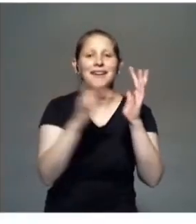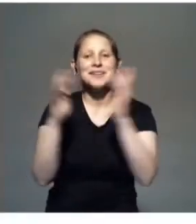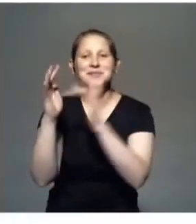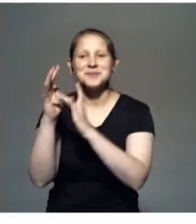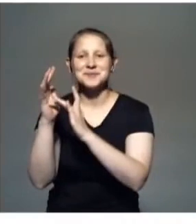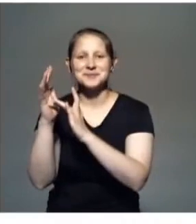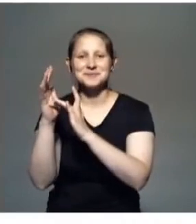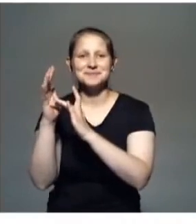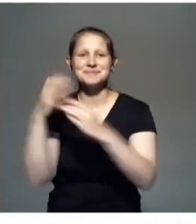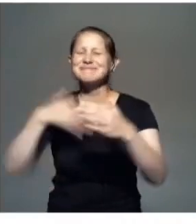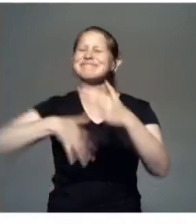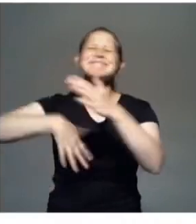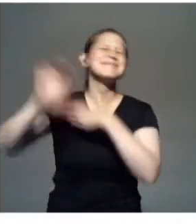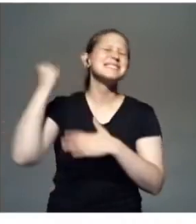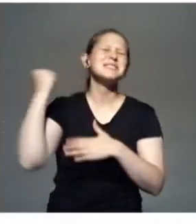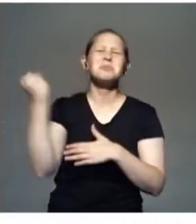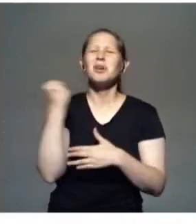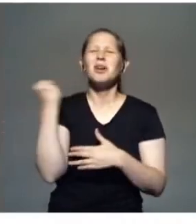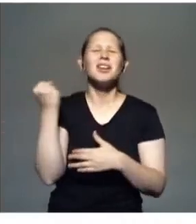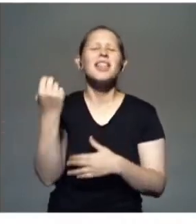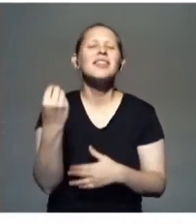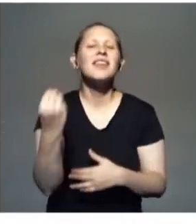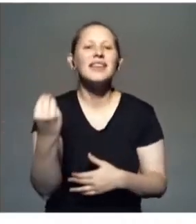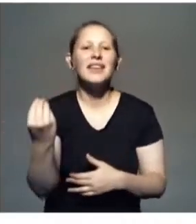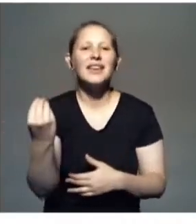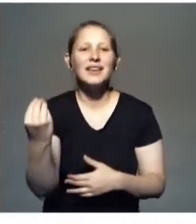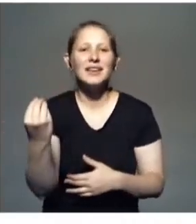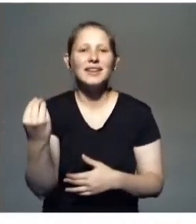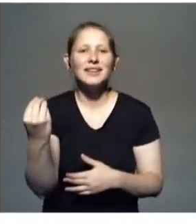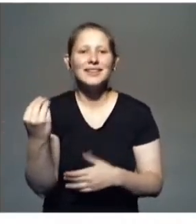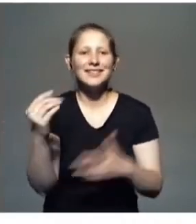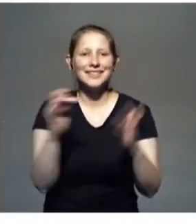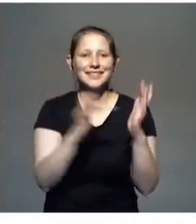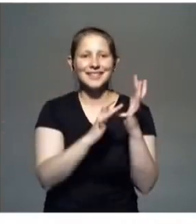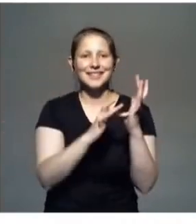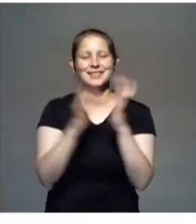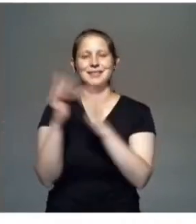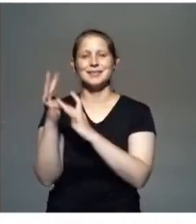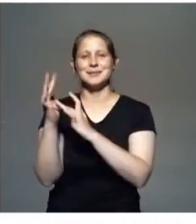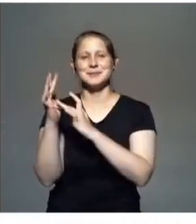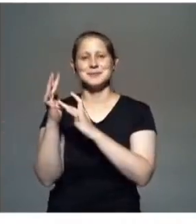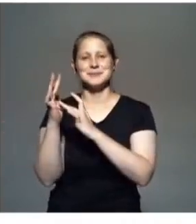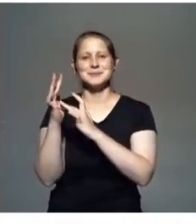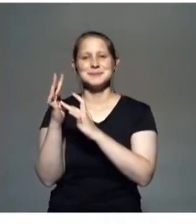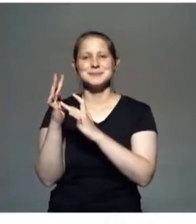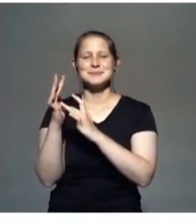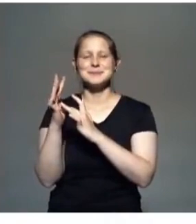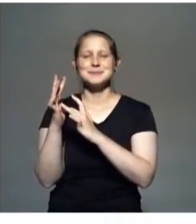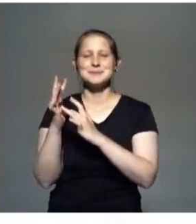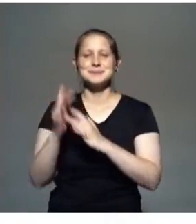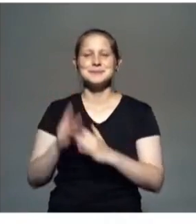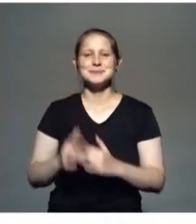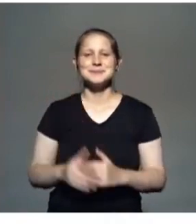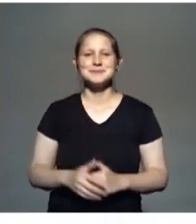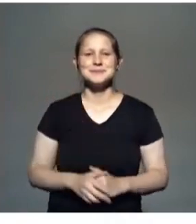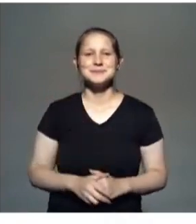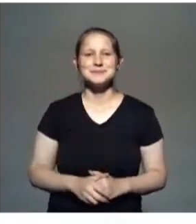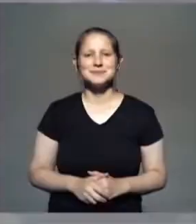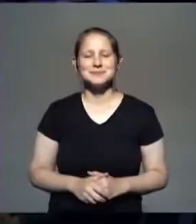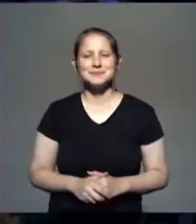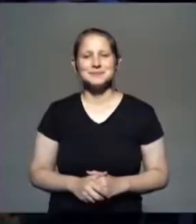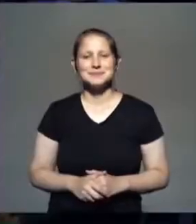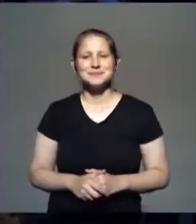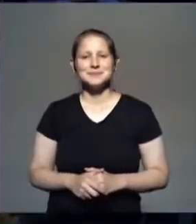Otra vez, lo más importante es Jesús. Derribamos